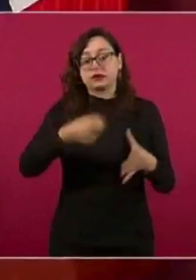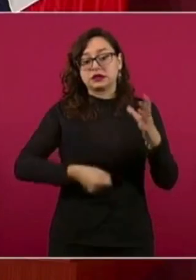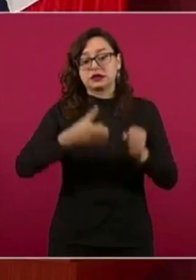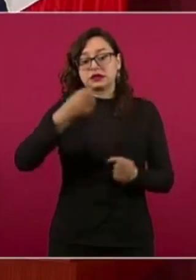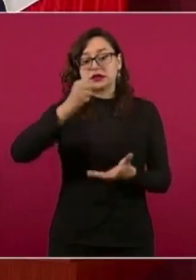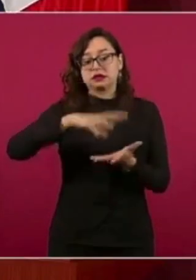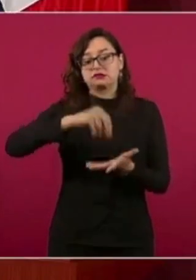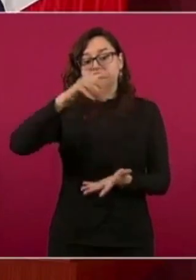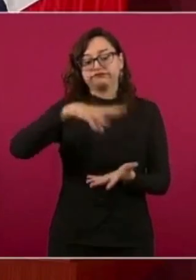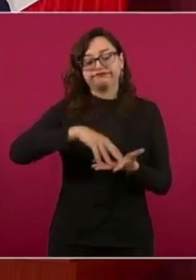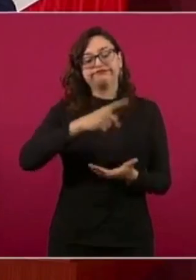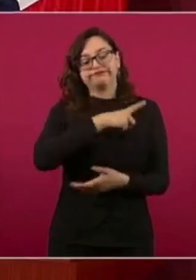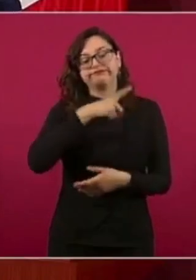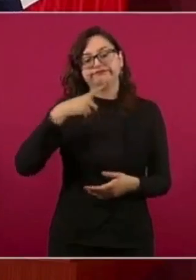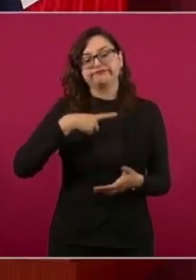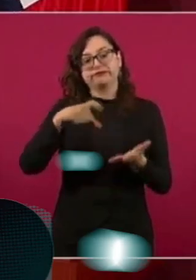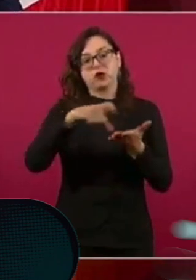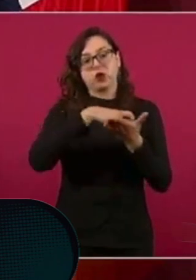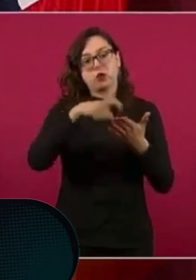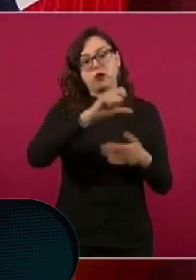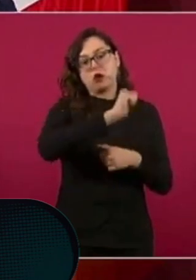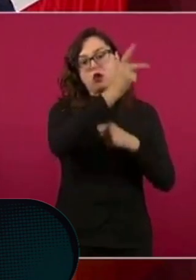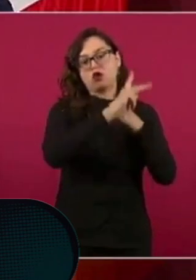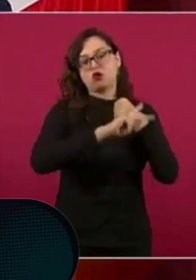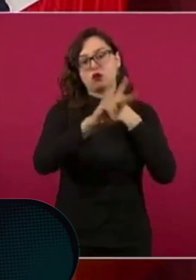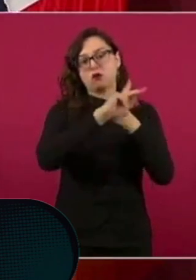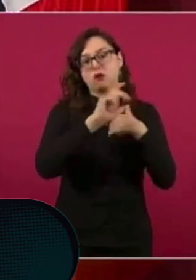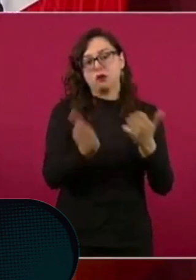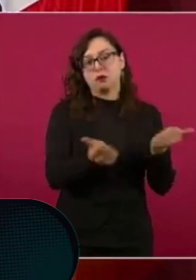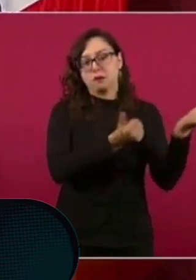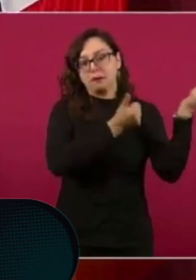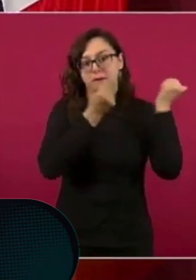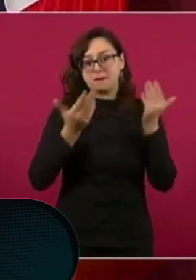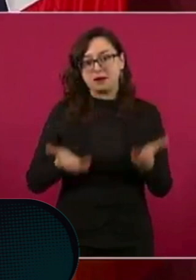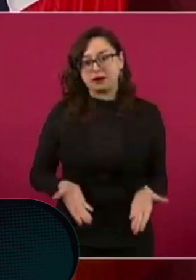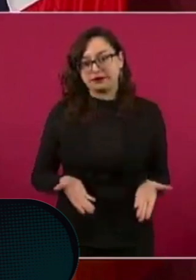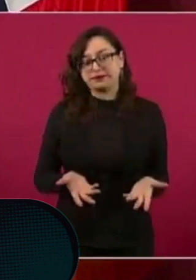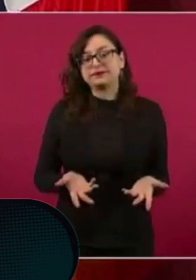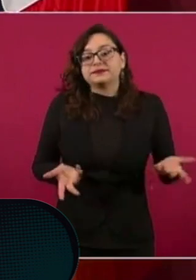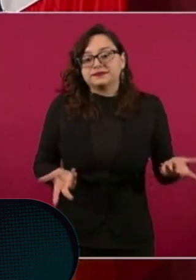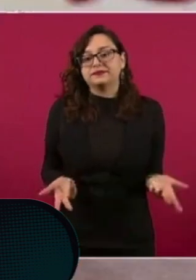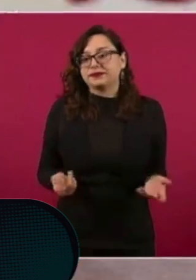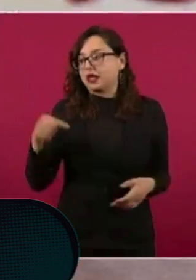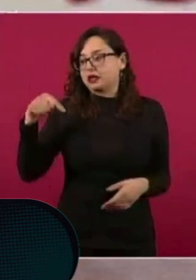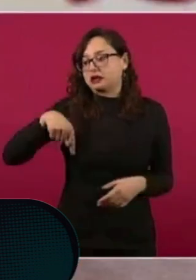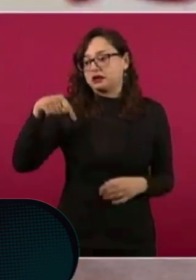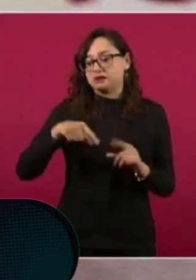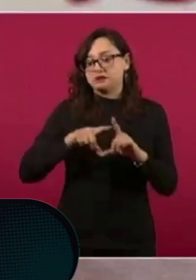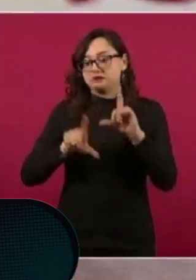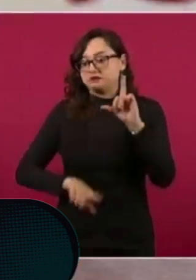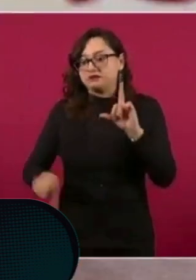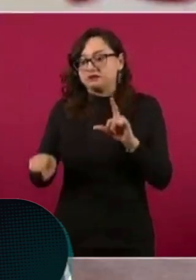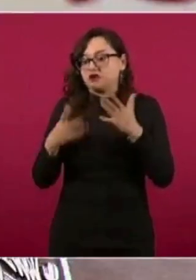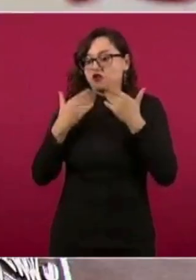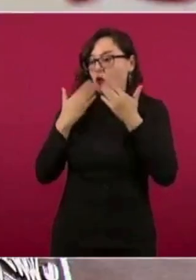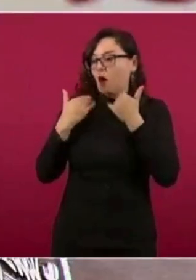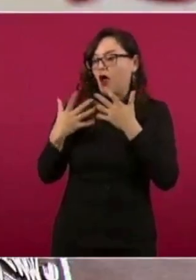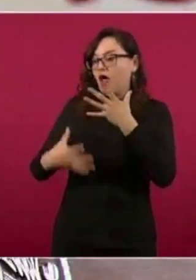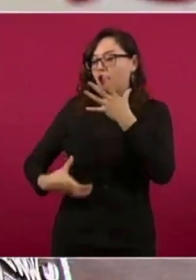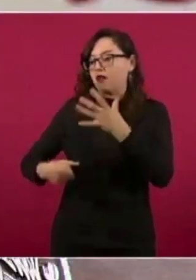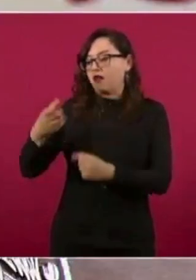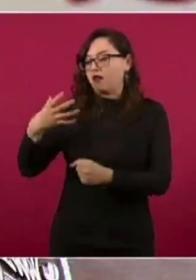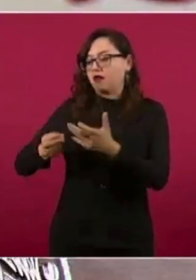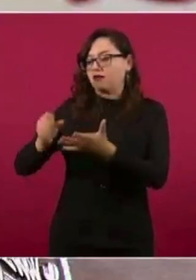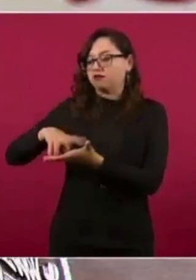se estaba adquiriendo a una empresa que a su vez la adquiría del extranjero y por esa razón, a fin de reducir el precio al